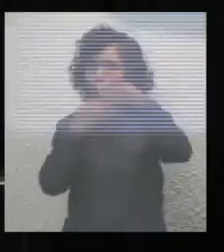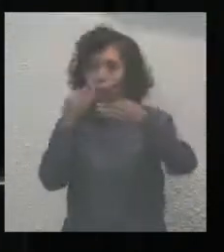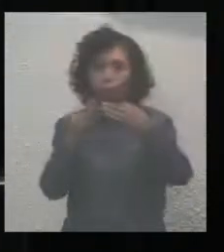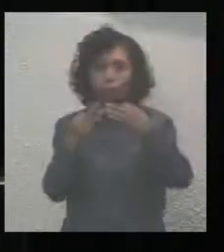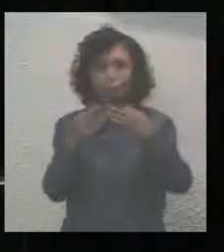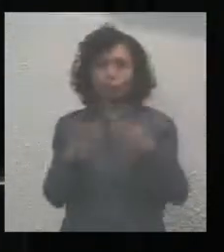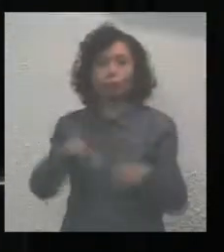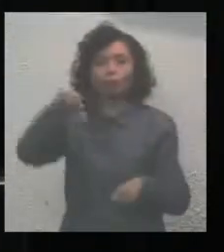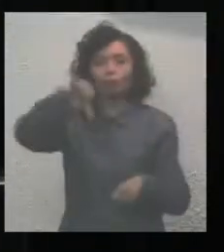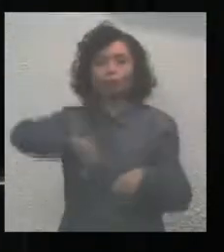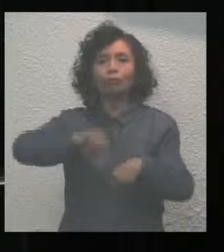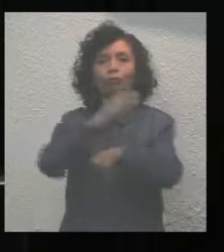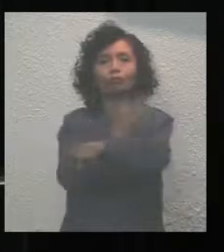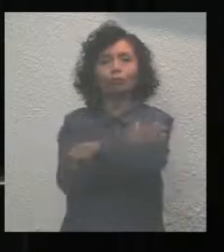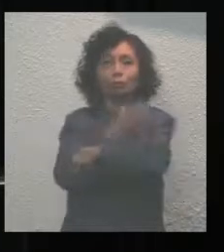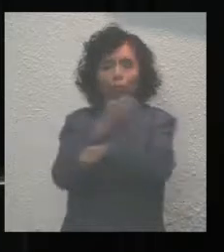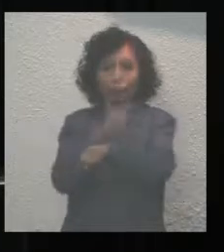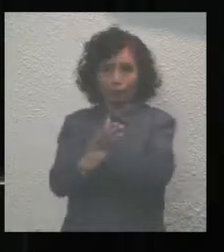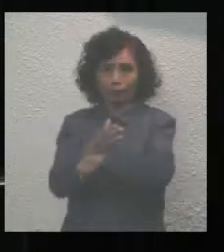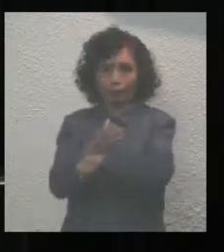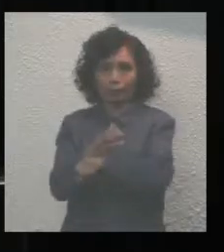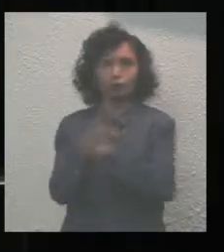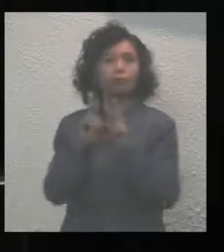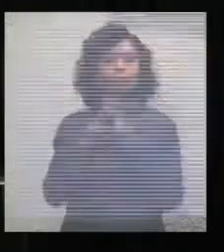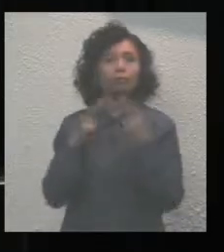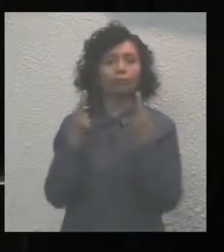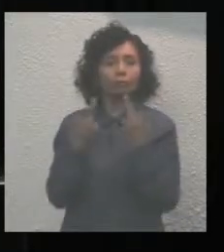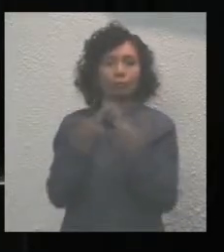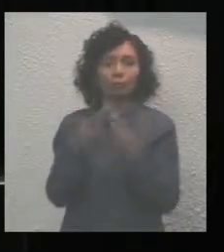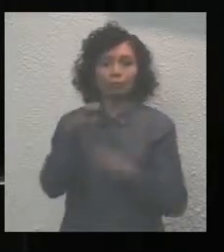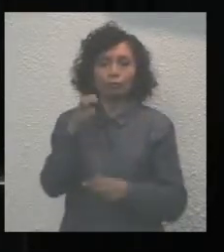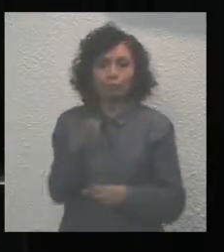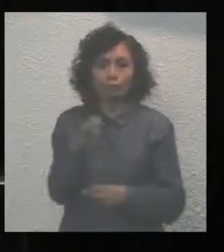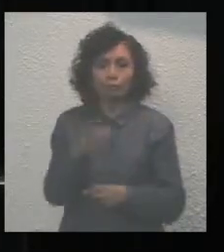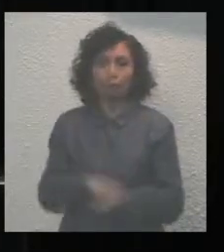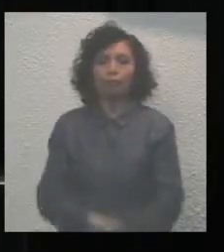acompañan el día de hoy en este recinto legislativo.